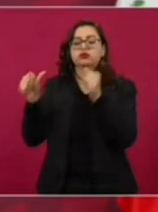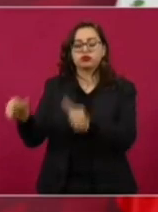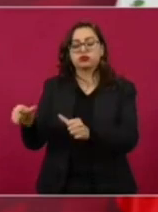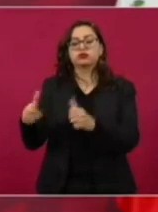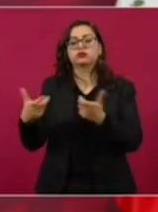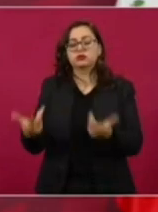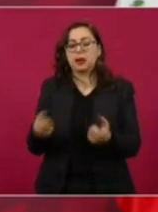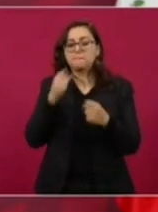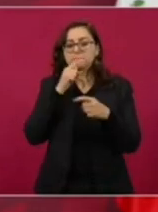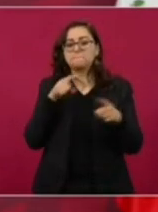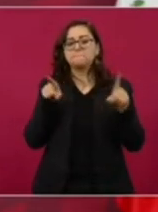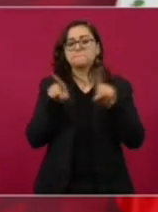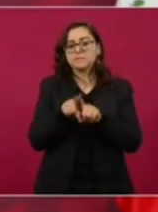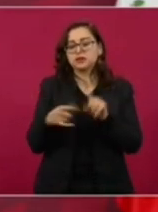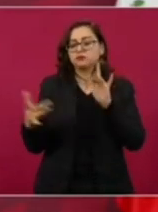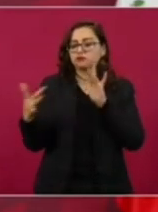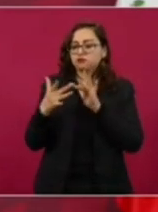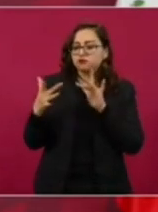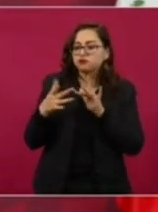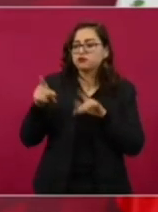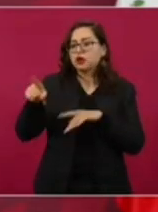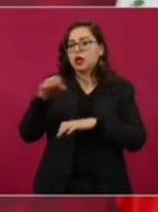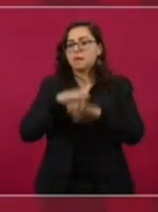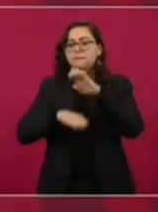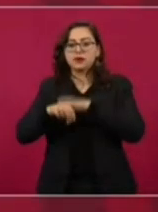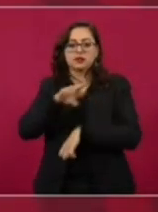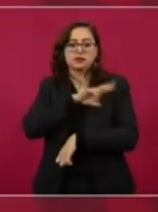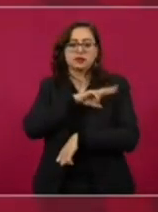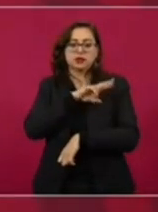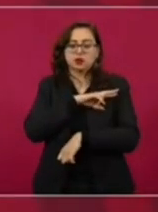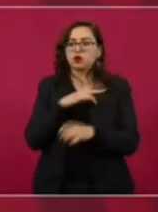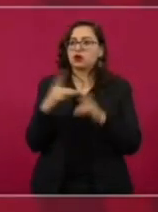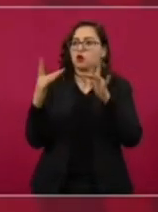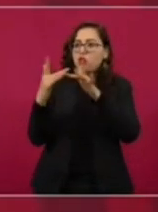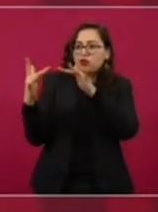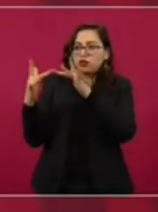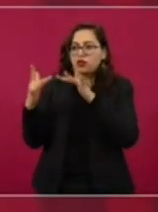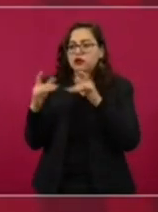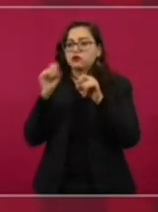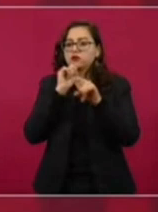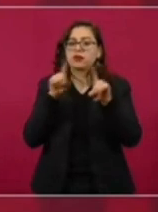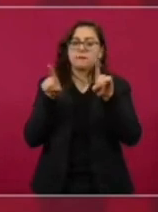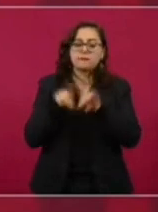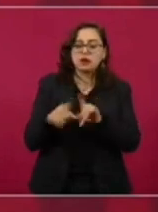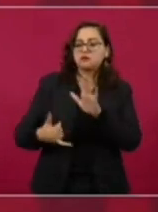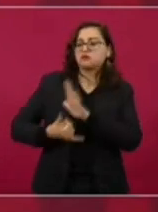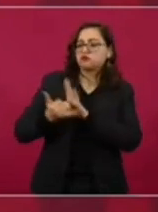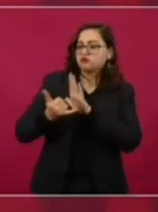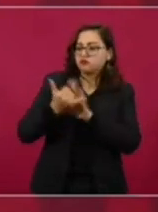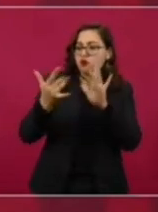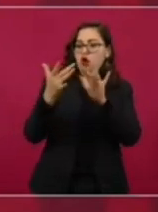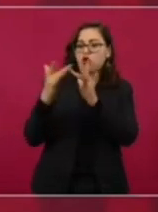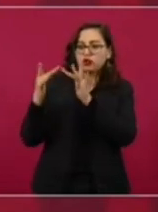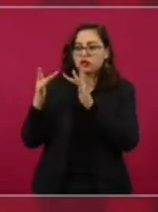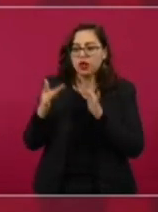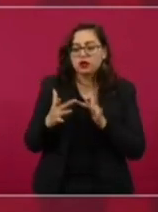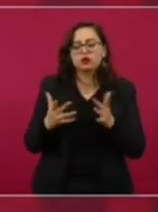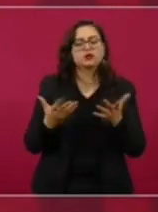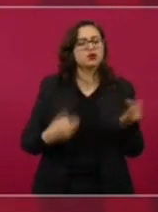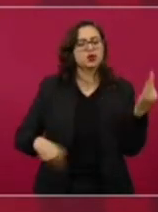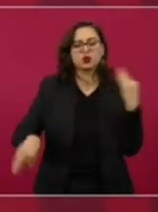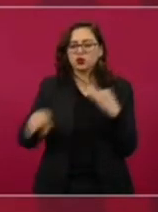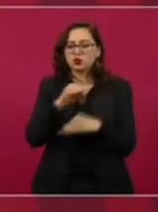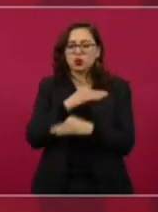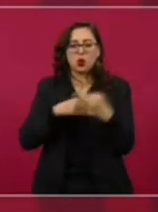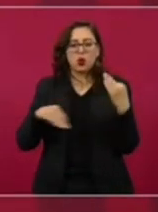la interlocución con los inversionistas privados de las constructoras y desde luego en atender